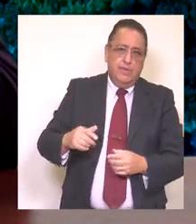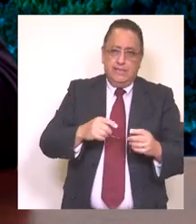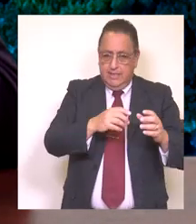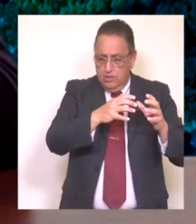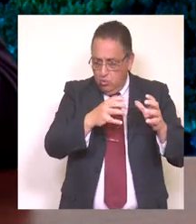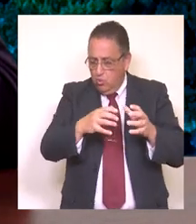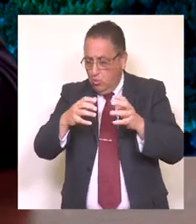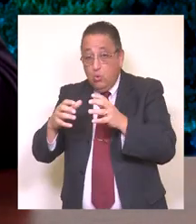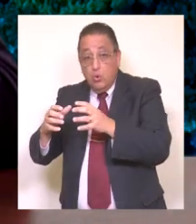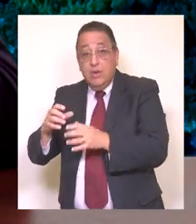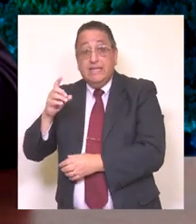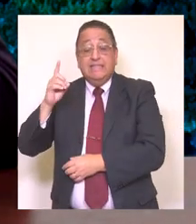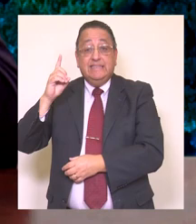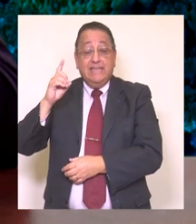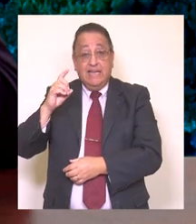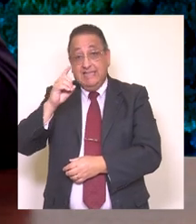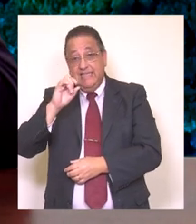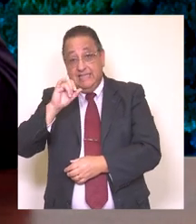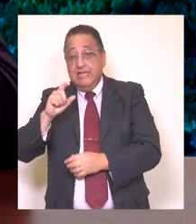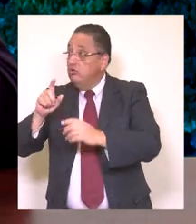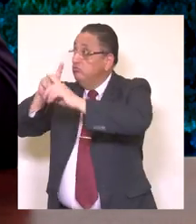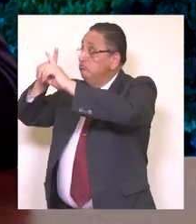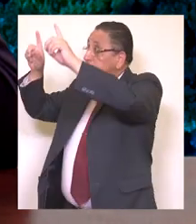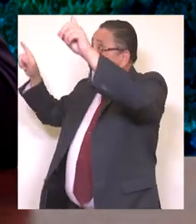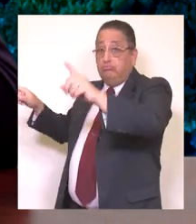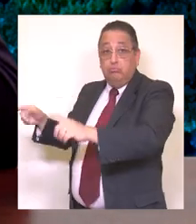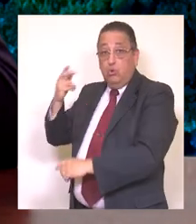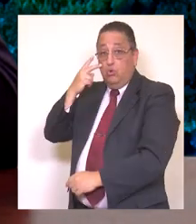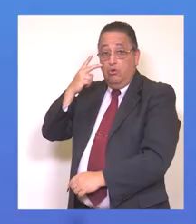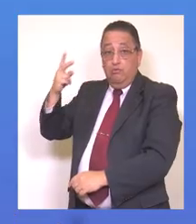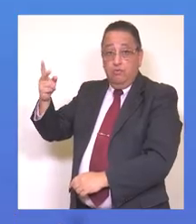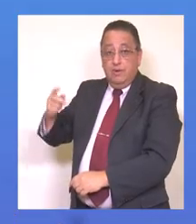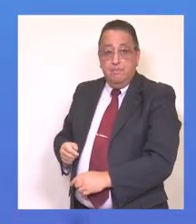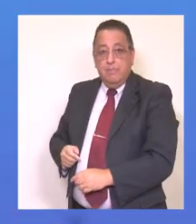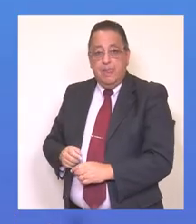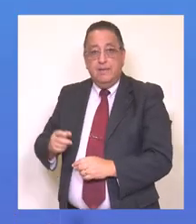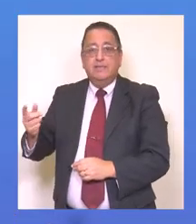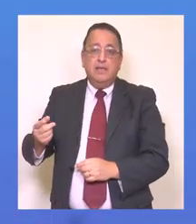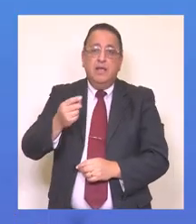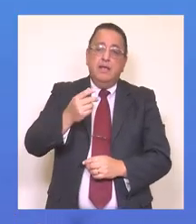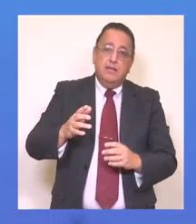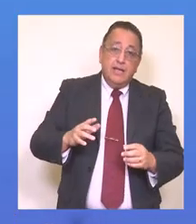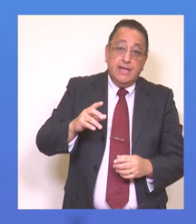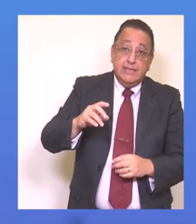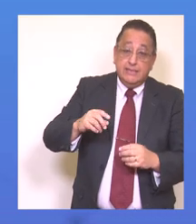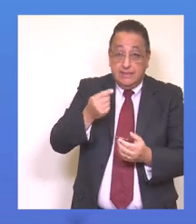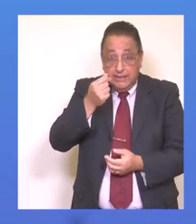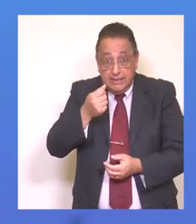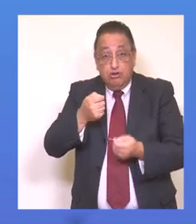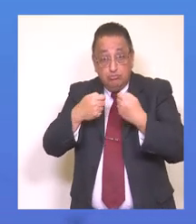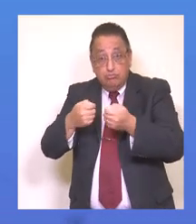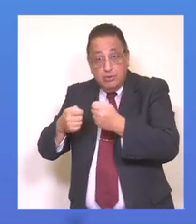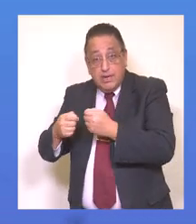de la Dirección de Educación Municipal, como se muestra en pantalla, principalmente se gasta,